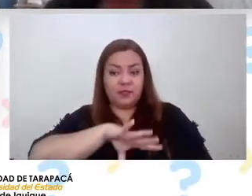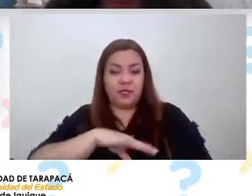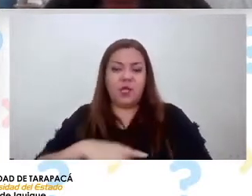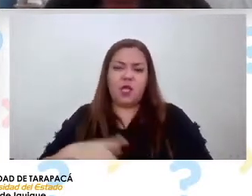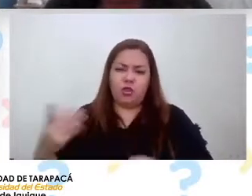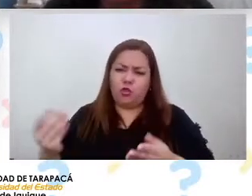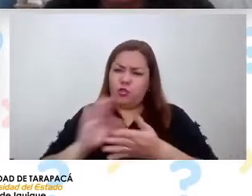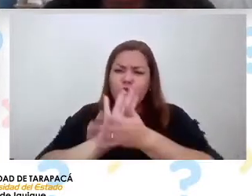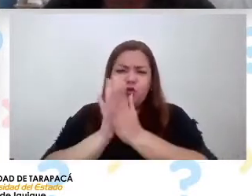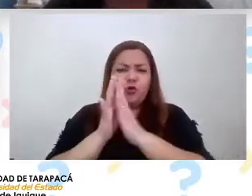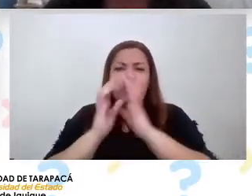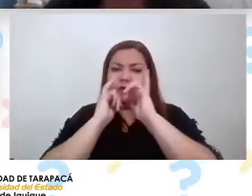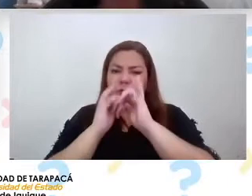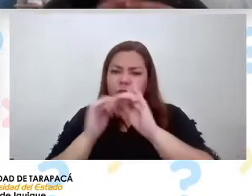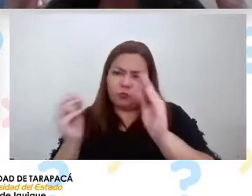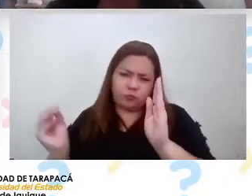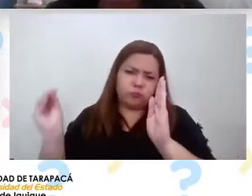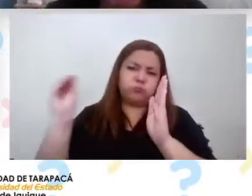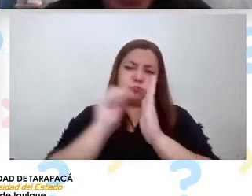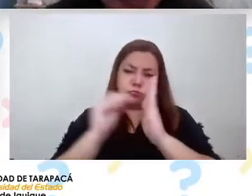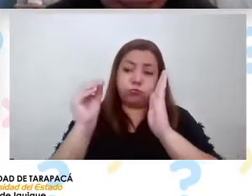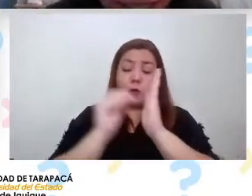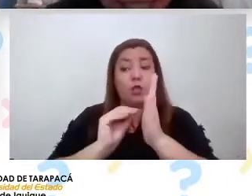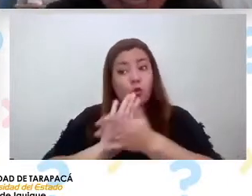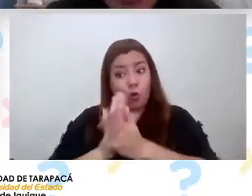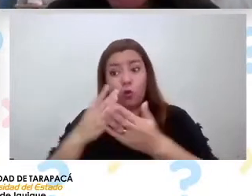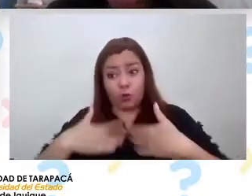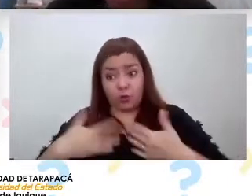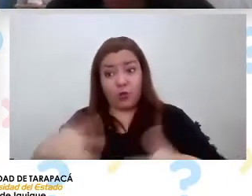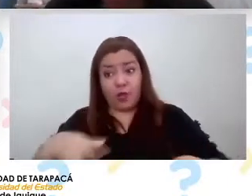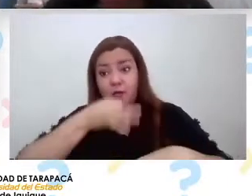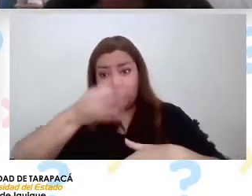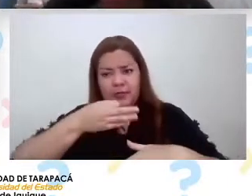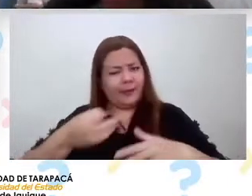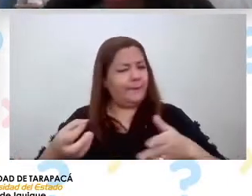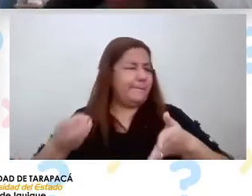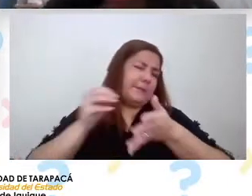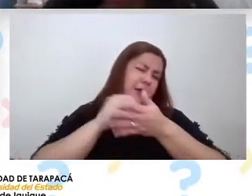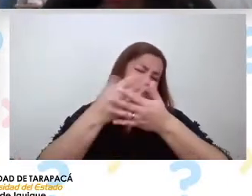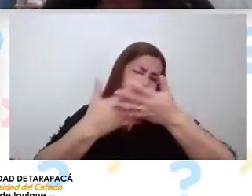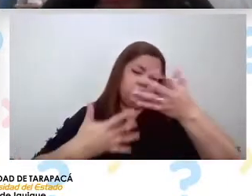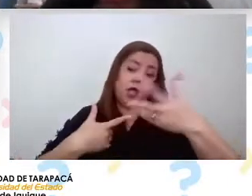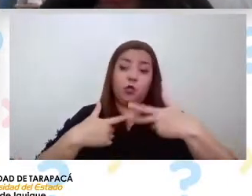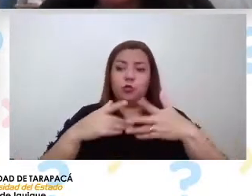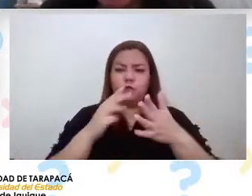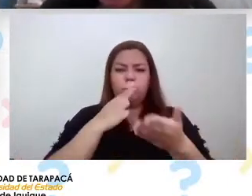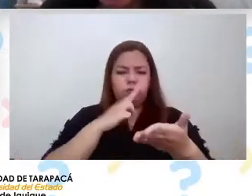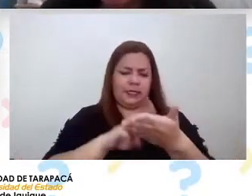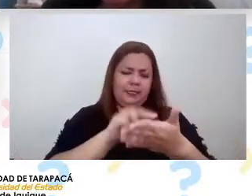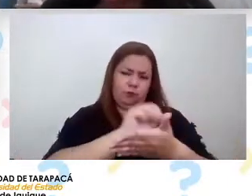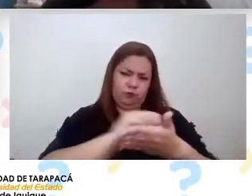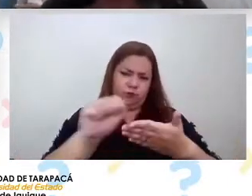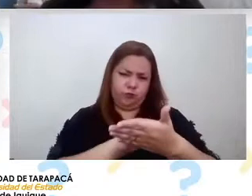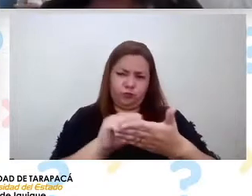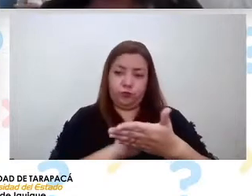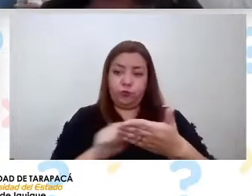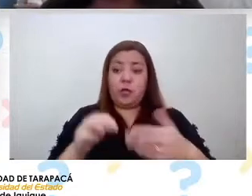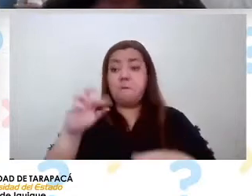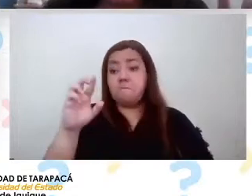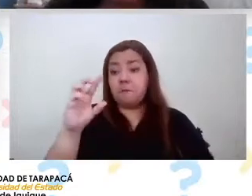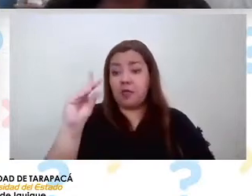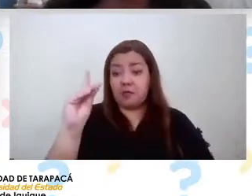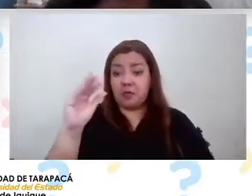información todo lo que les estoy contando y muchísimo más en un escrito que está en pdf ustedes nos pueden